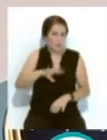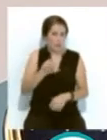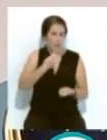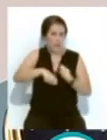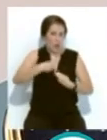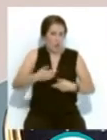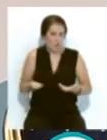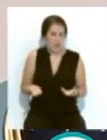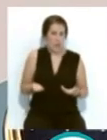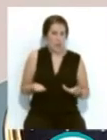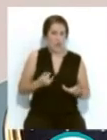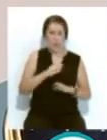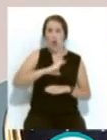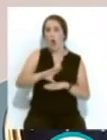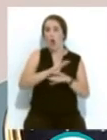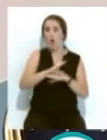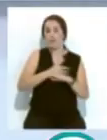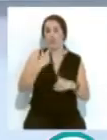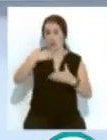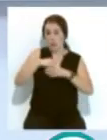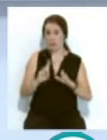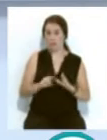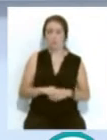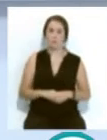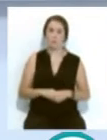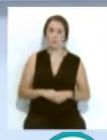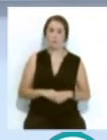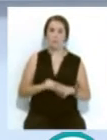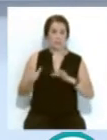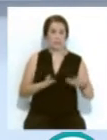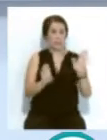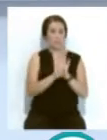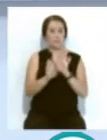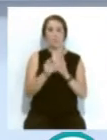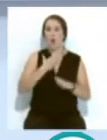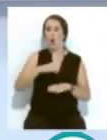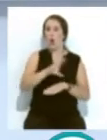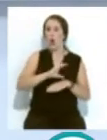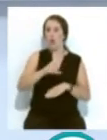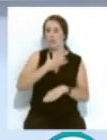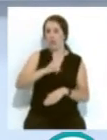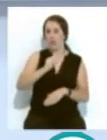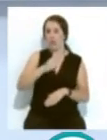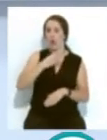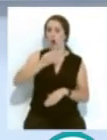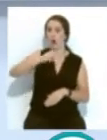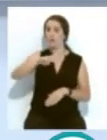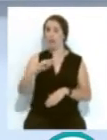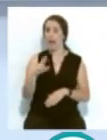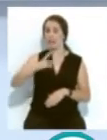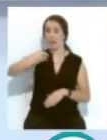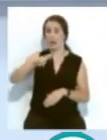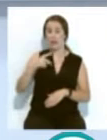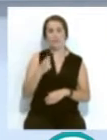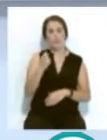de negociar con el concejal no adscrito. Continuamos, el concejal socialista Oscar Torres ha puesto sobre la mesa... ...la